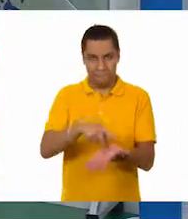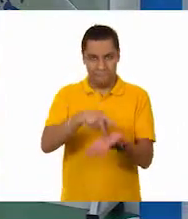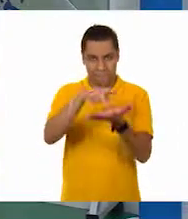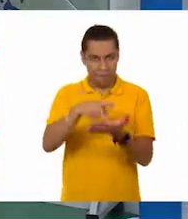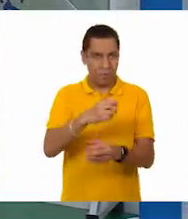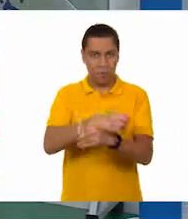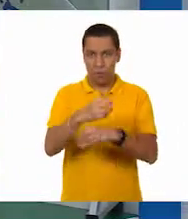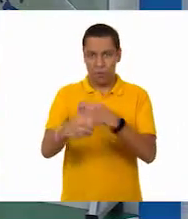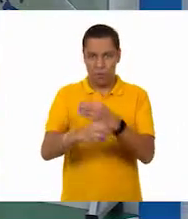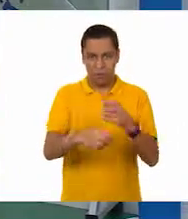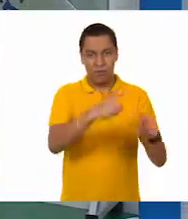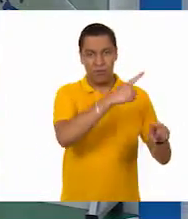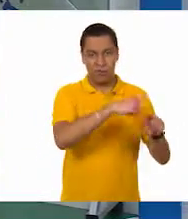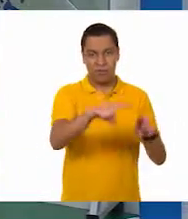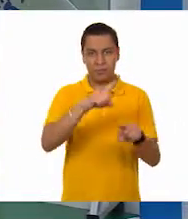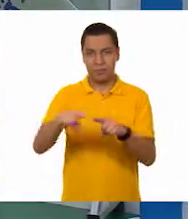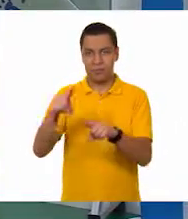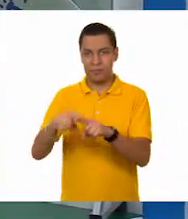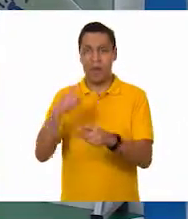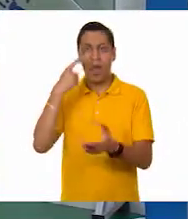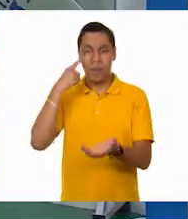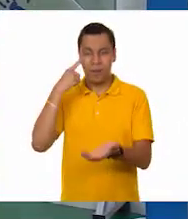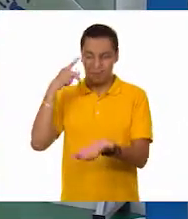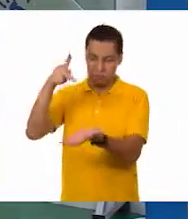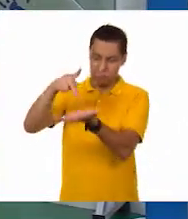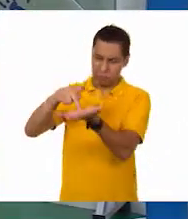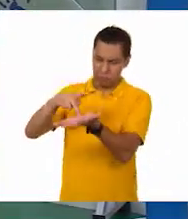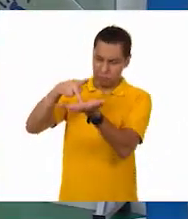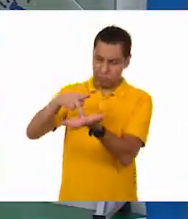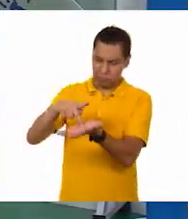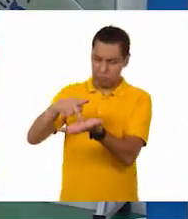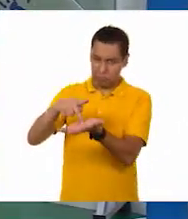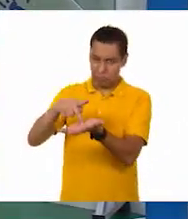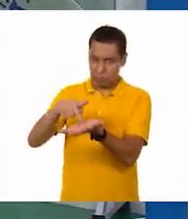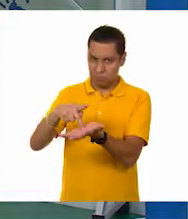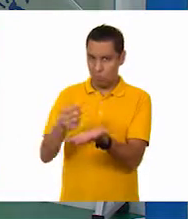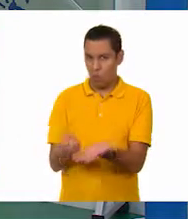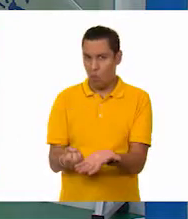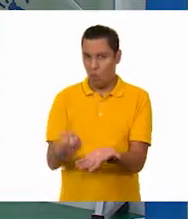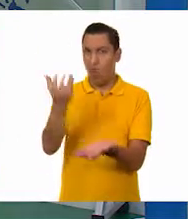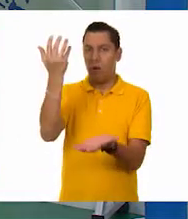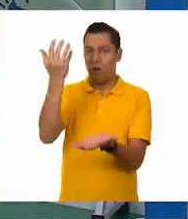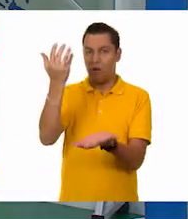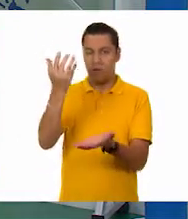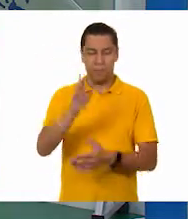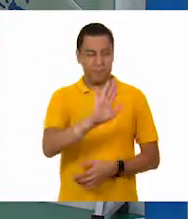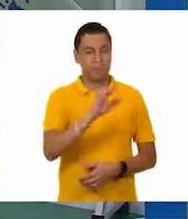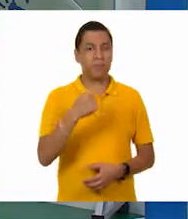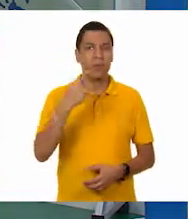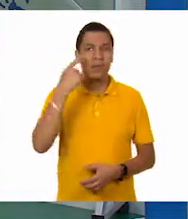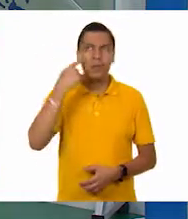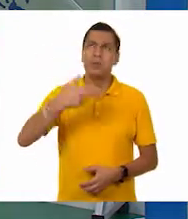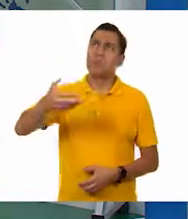algunos objetos. Y fíjate algo muy peculiar. A mí me pasó que cuando hace mucho tiempo podíamos ir al mandado,